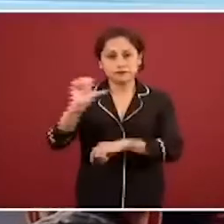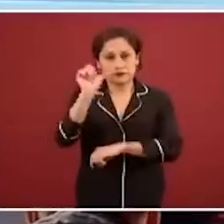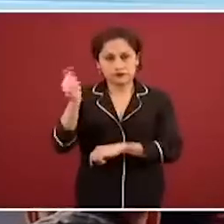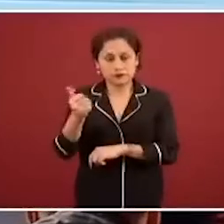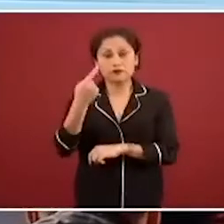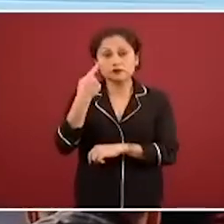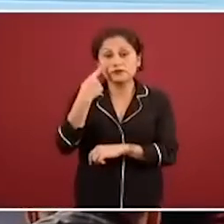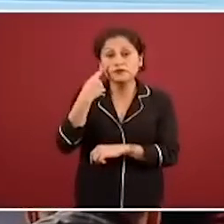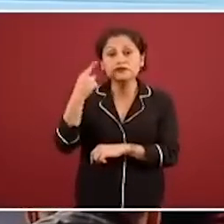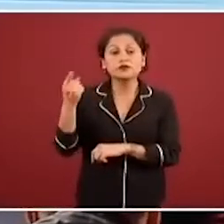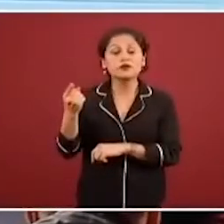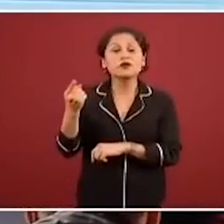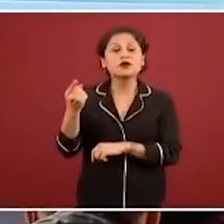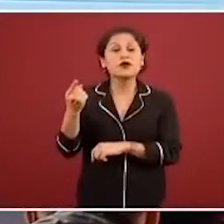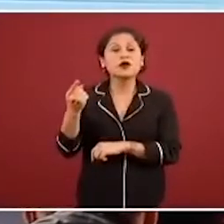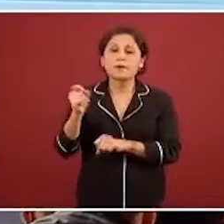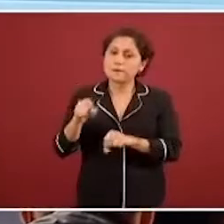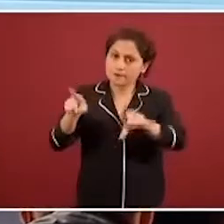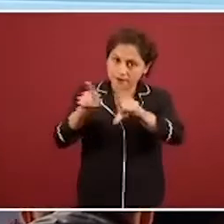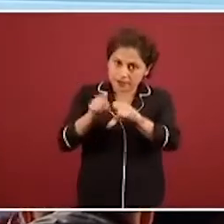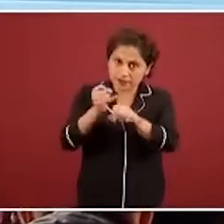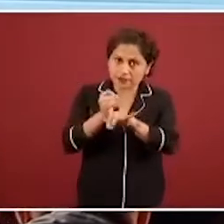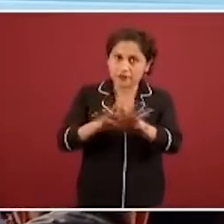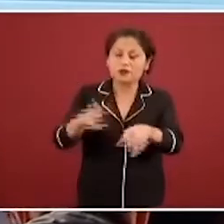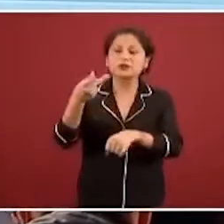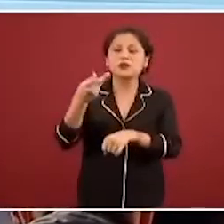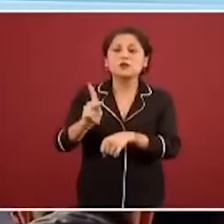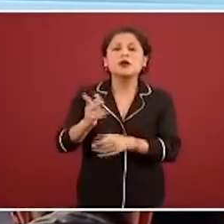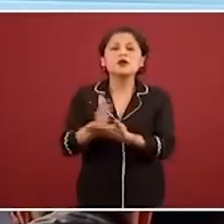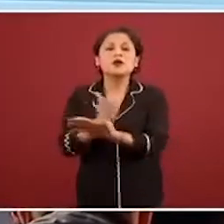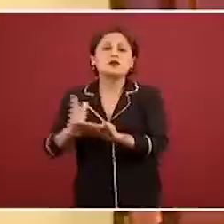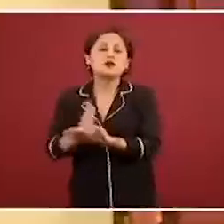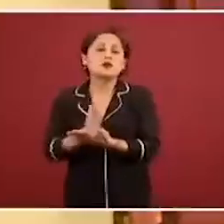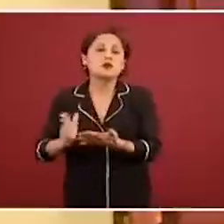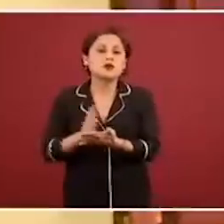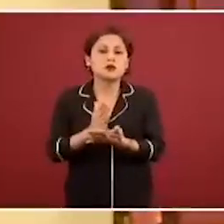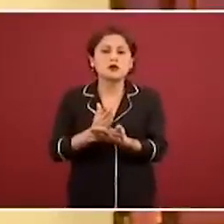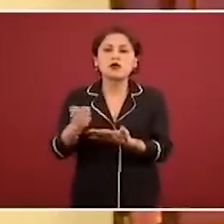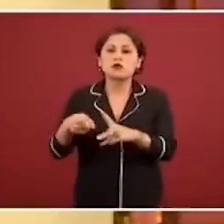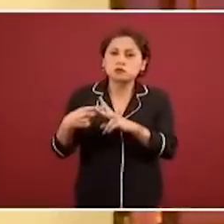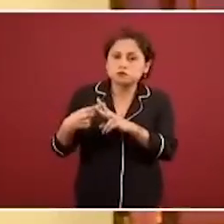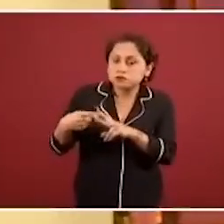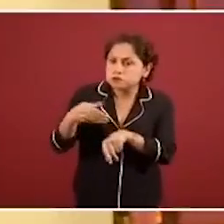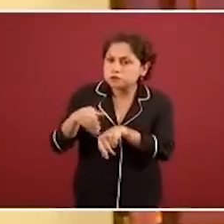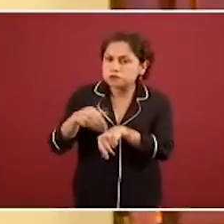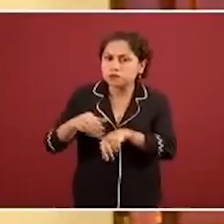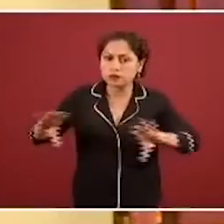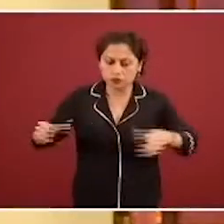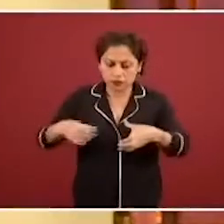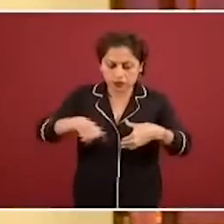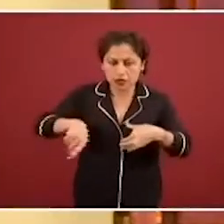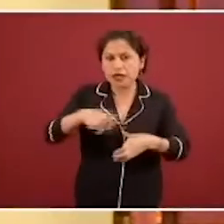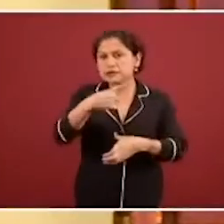reconocen autoridades. Y es que al corte del miércoles 8 de abril de 2020, México acumuló 174 muertes y 3.181 casos